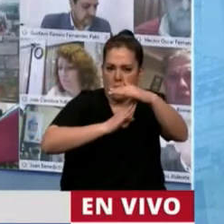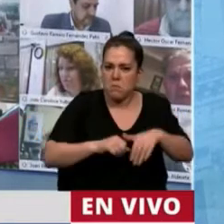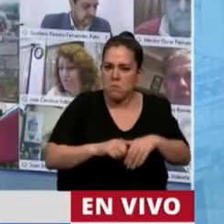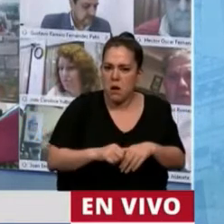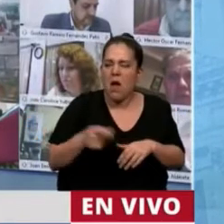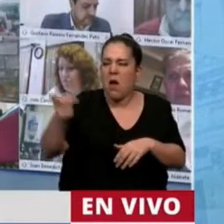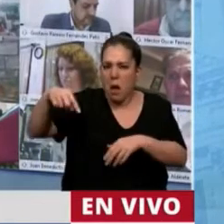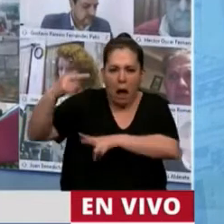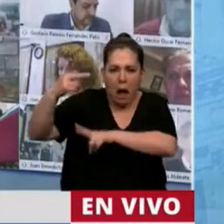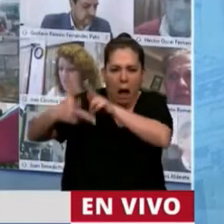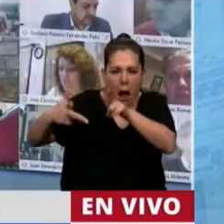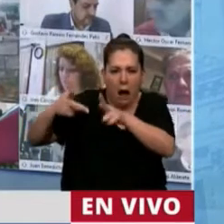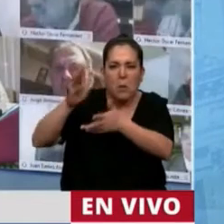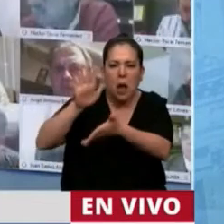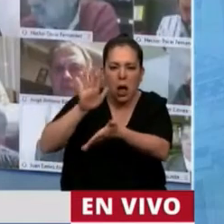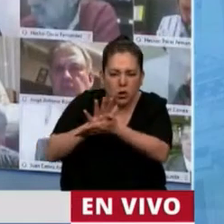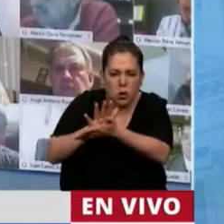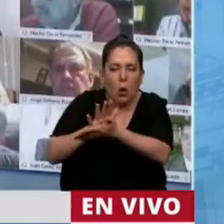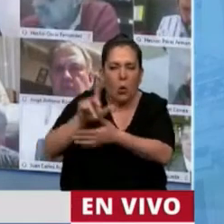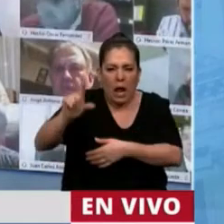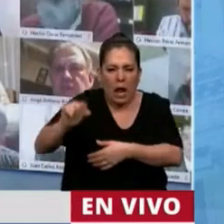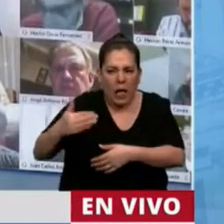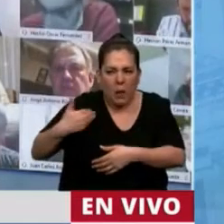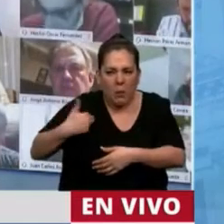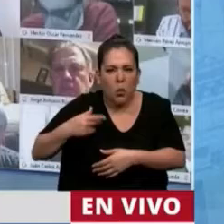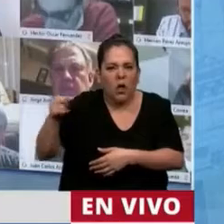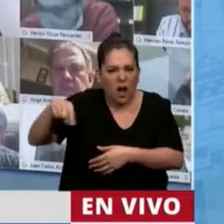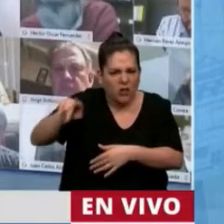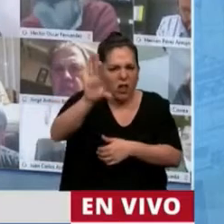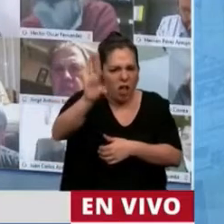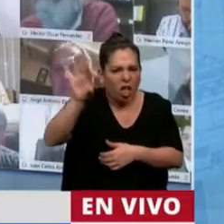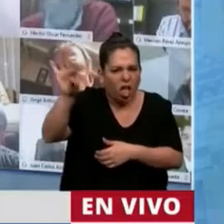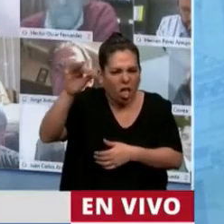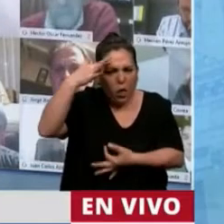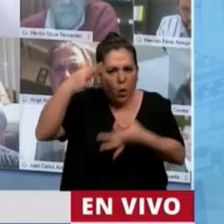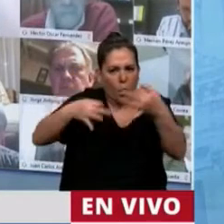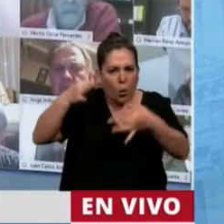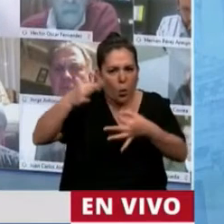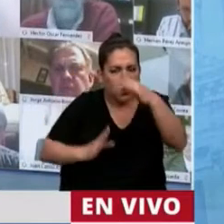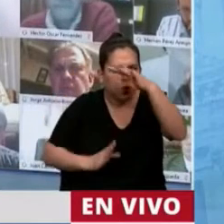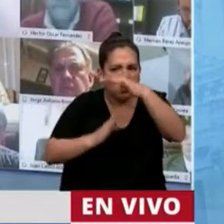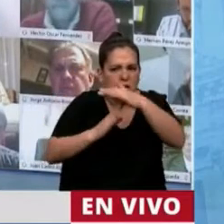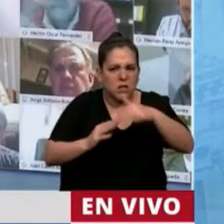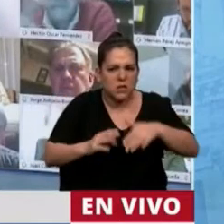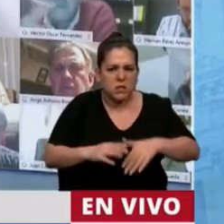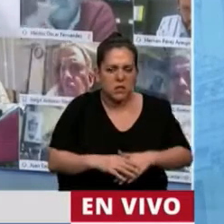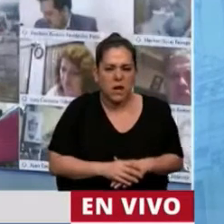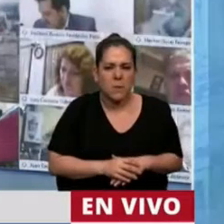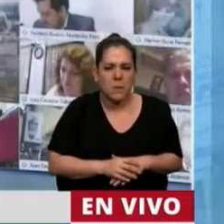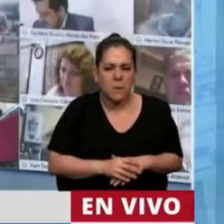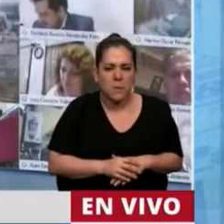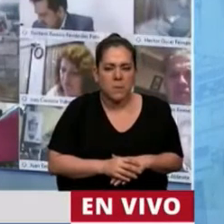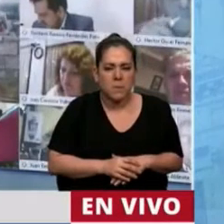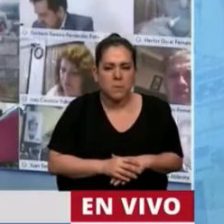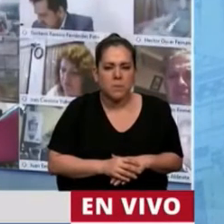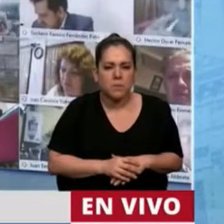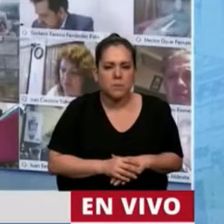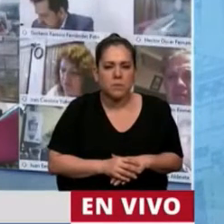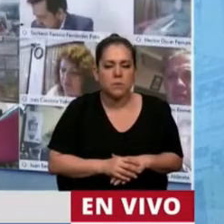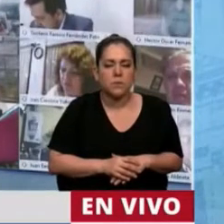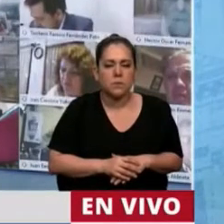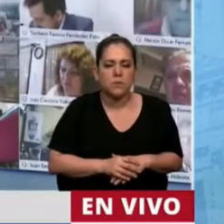unanimidad en el consenso, todos los artilugios que no tienen nada que ver con la actividad